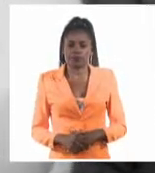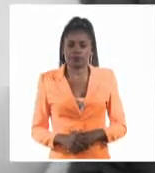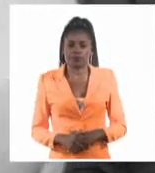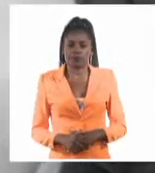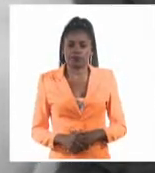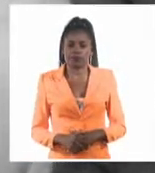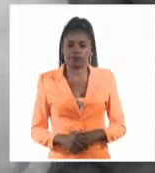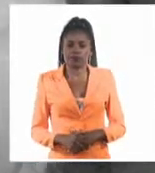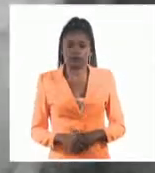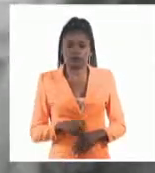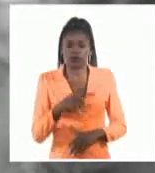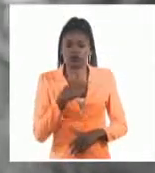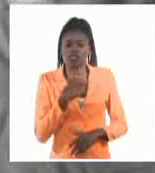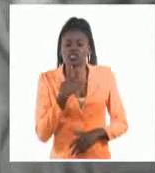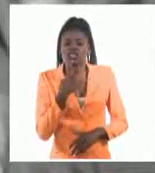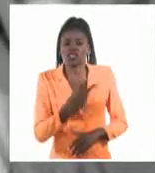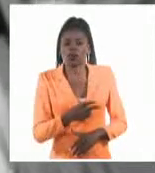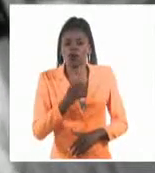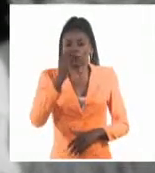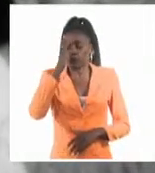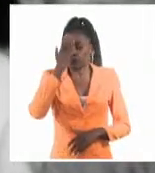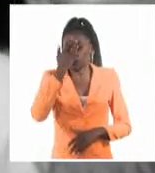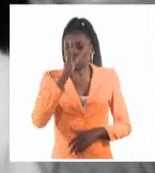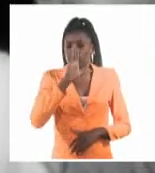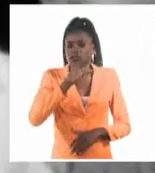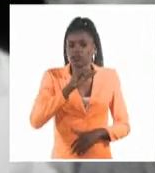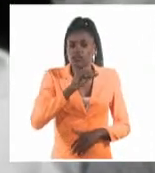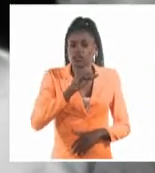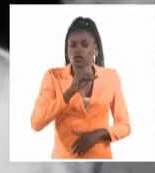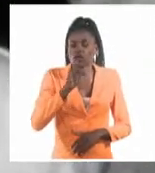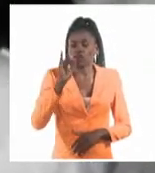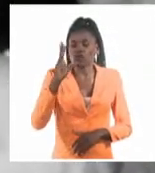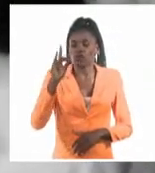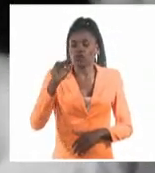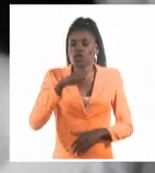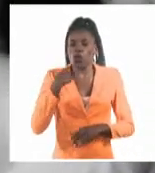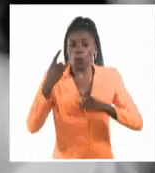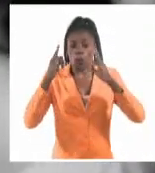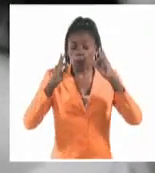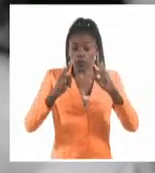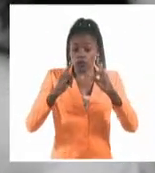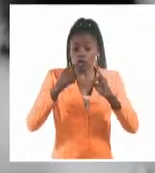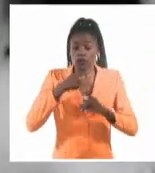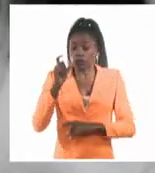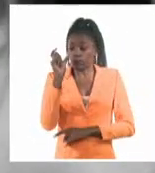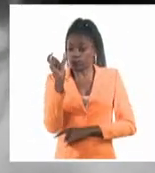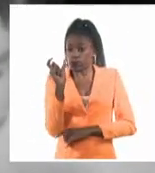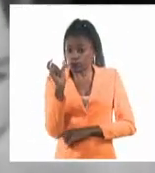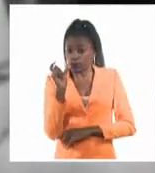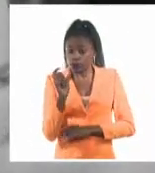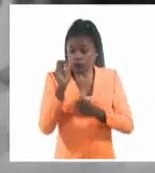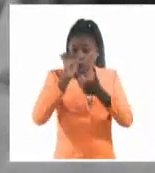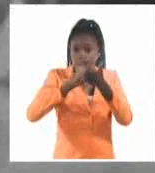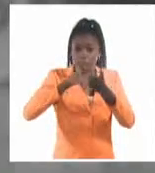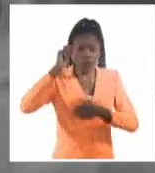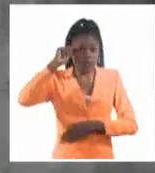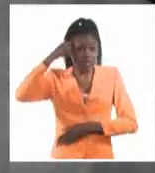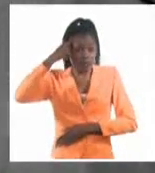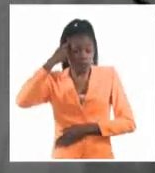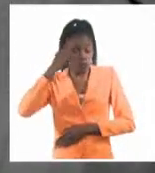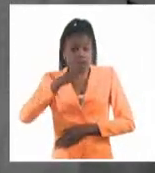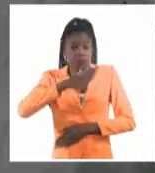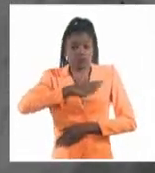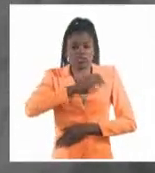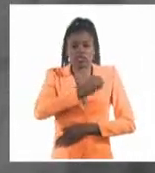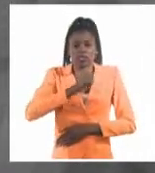Es la voz del Che declamando Idilio Muerto, de César Vallejo, un poema que forma parte de las memorias íntimas de la familia